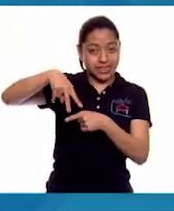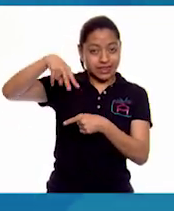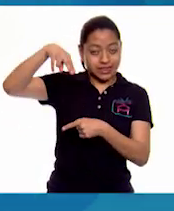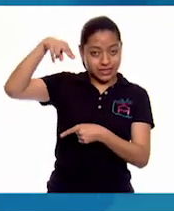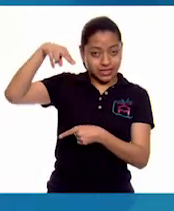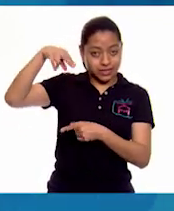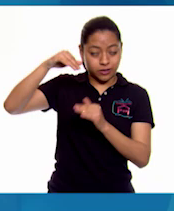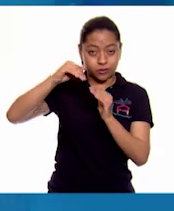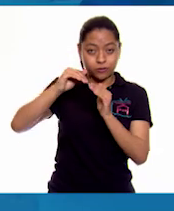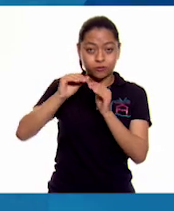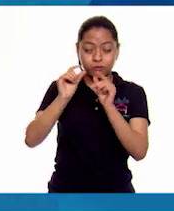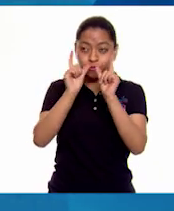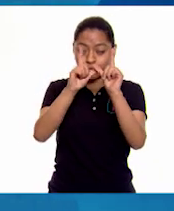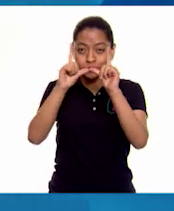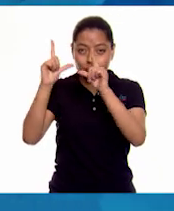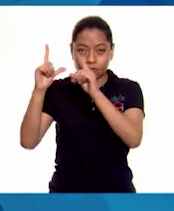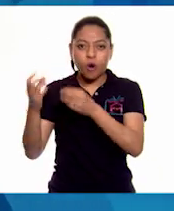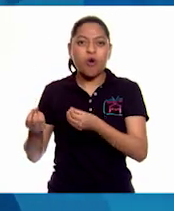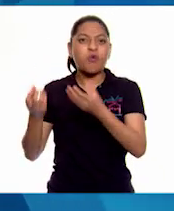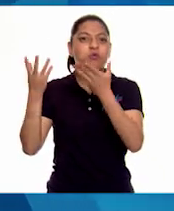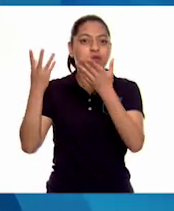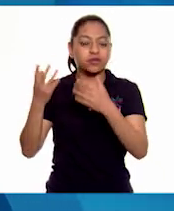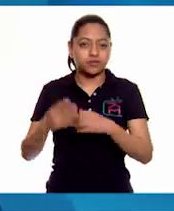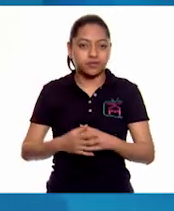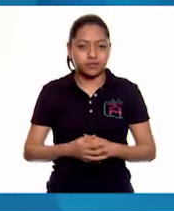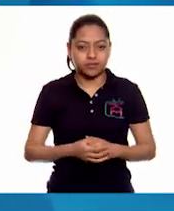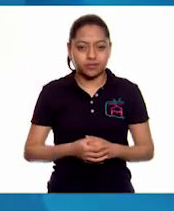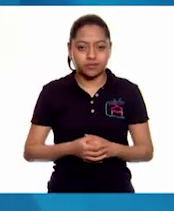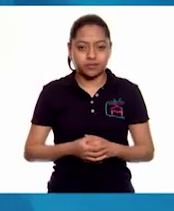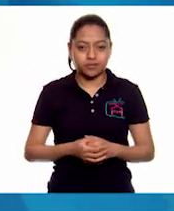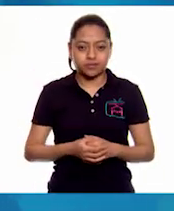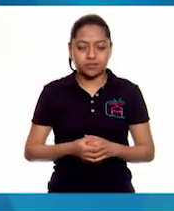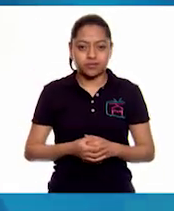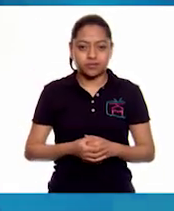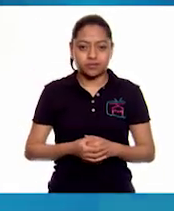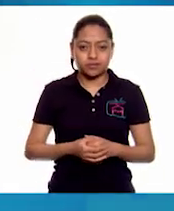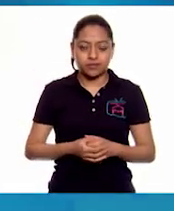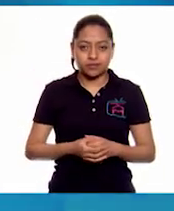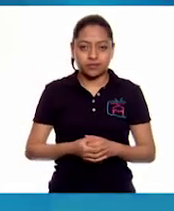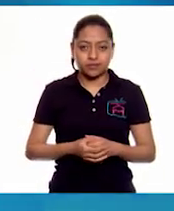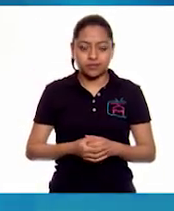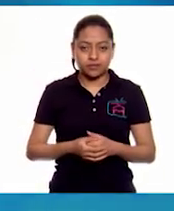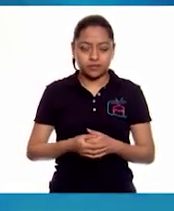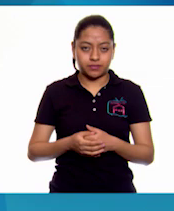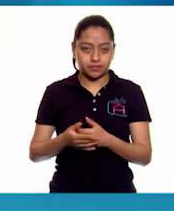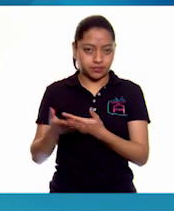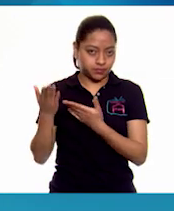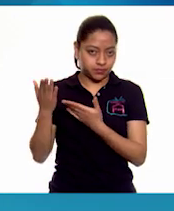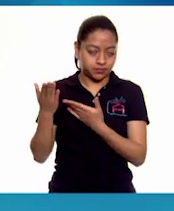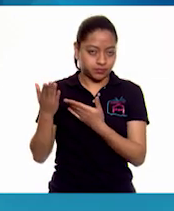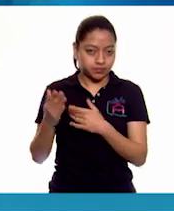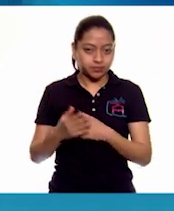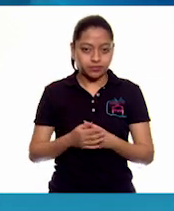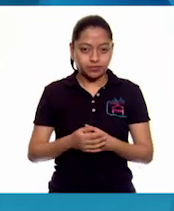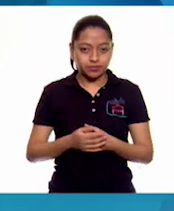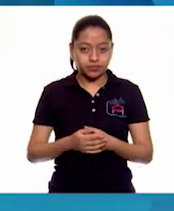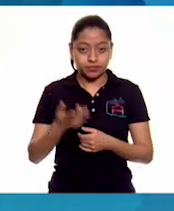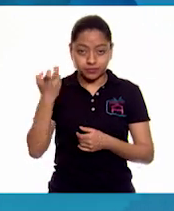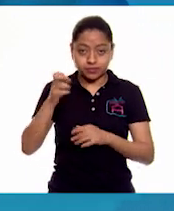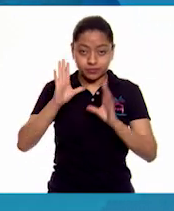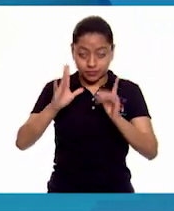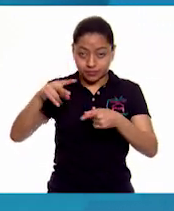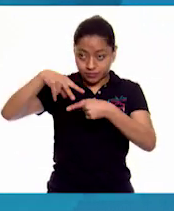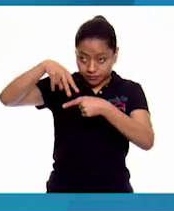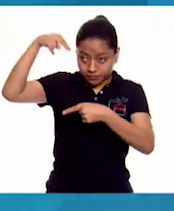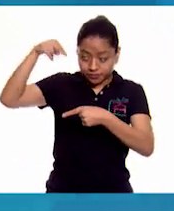fracción es con la que hice este